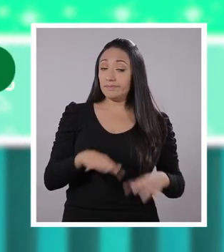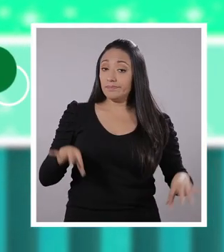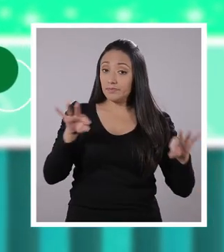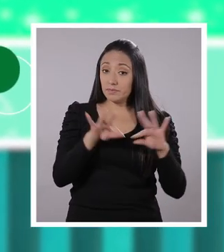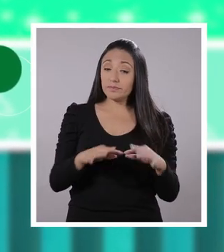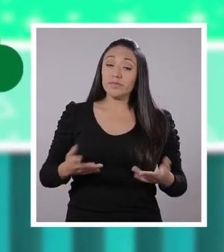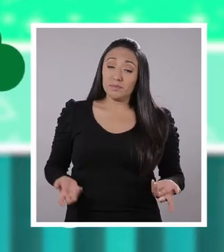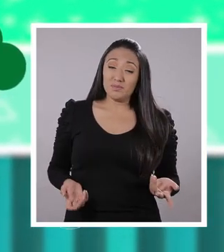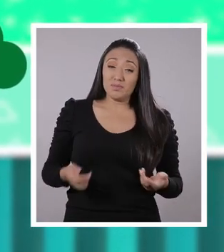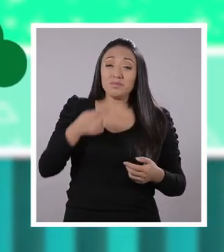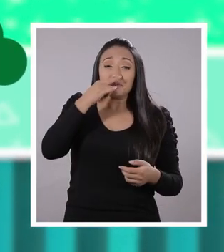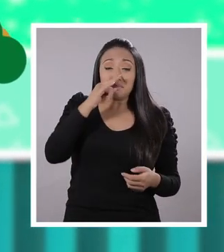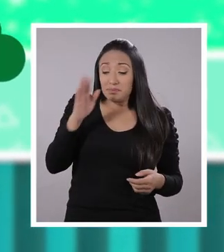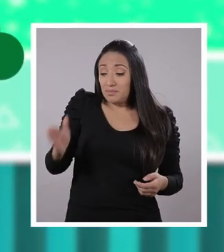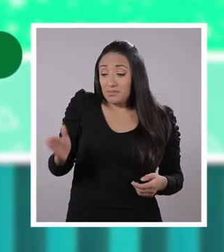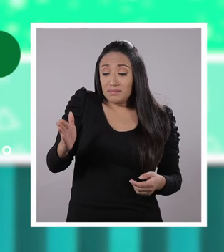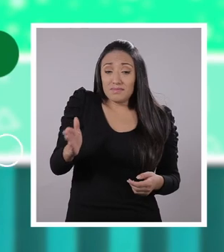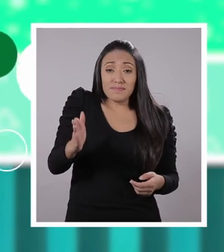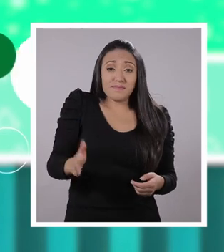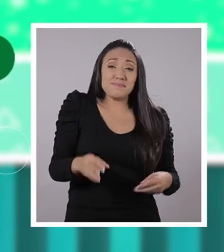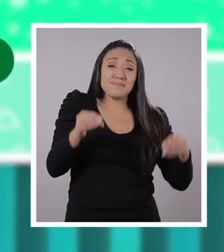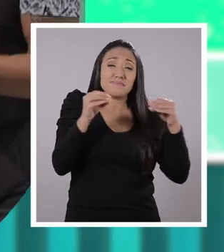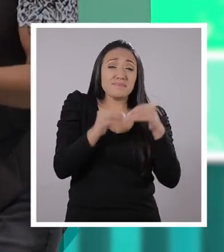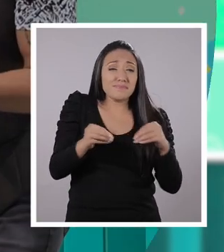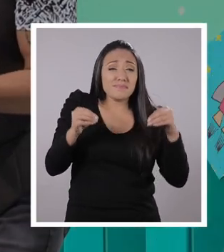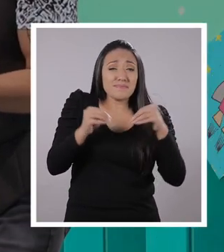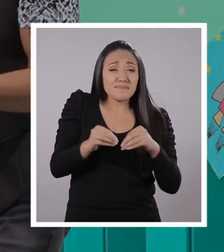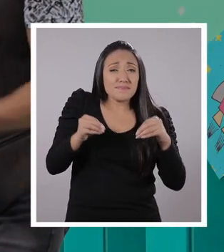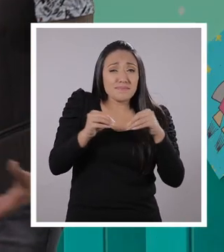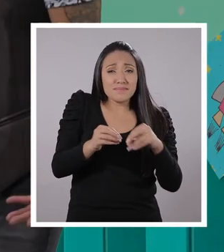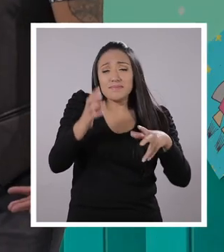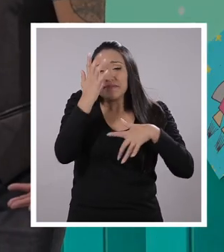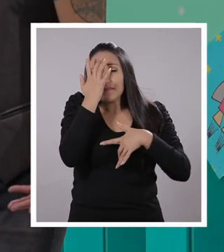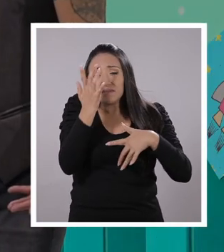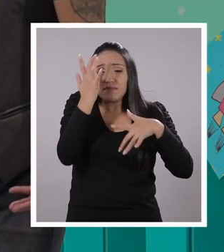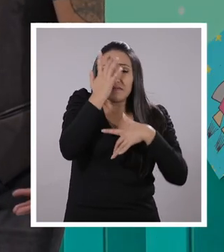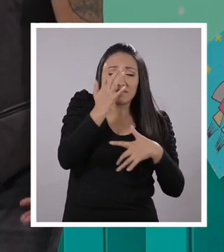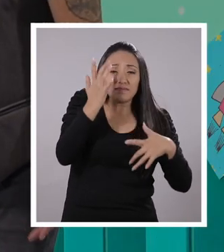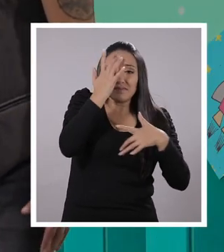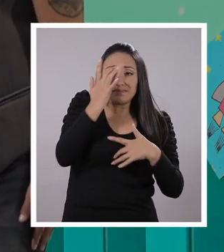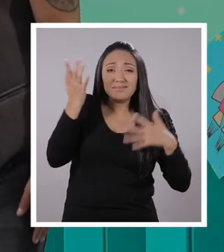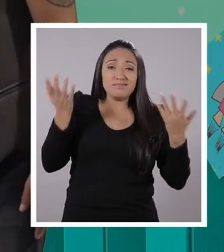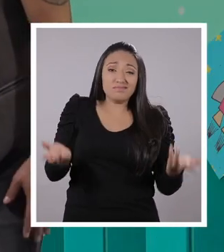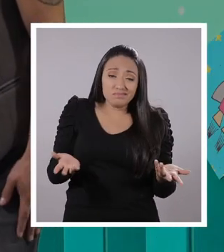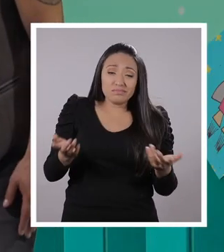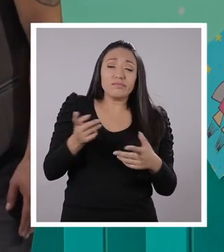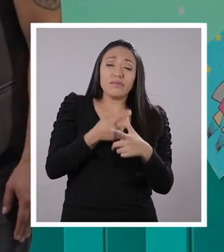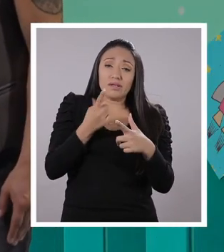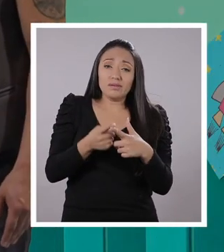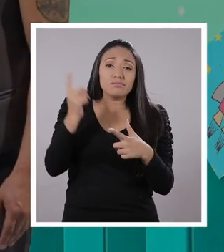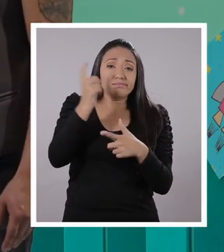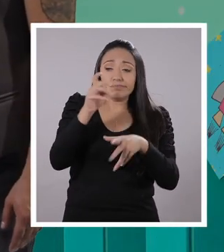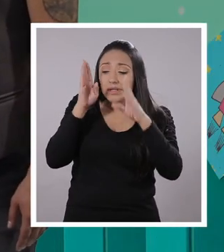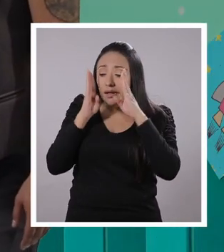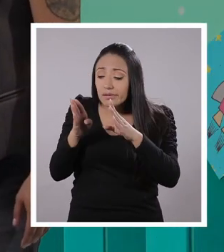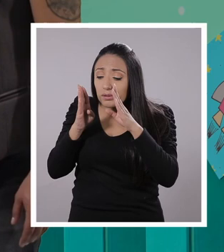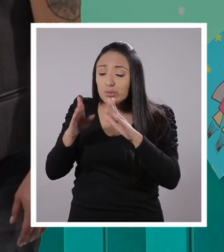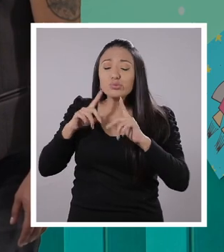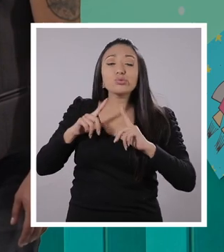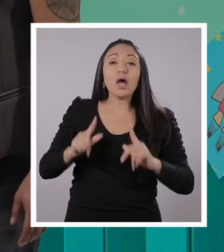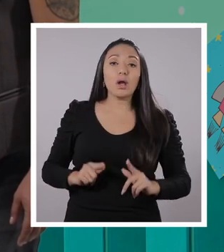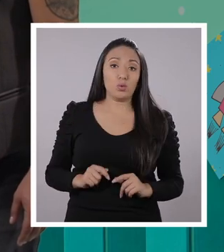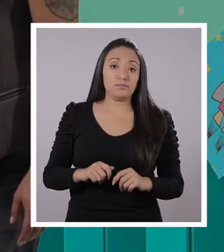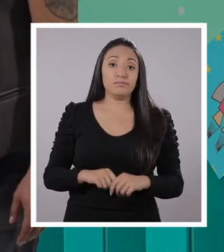Al menos cuando somos niños y niñas creo que estamos en la época más propensa a enfermarnos en muchas cosas. ¡Mmm! Y por eso es tan importante